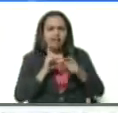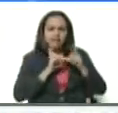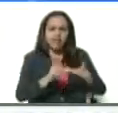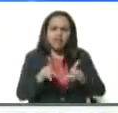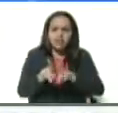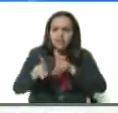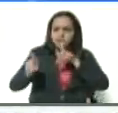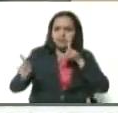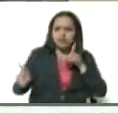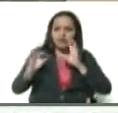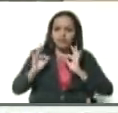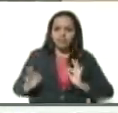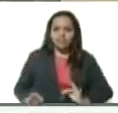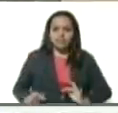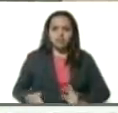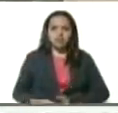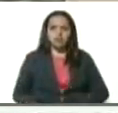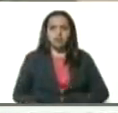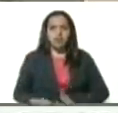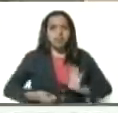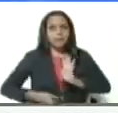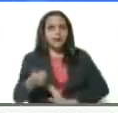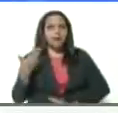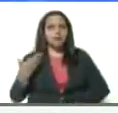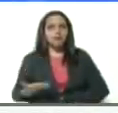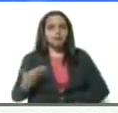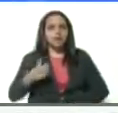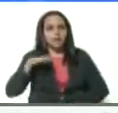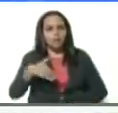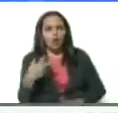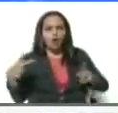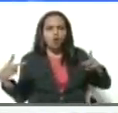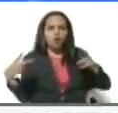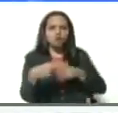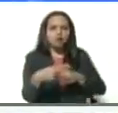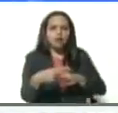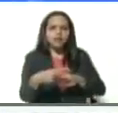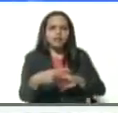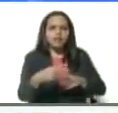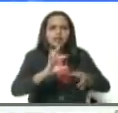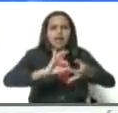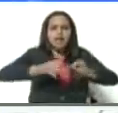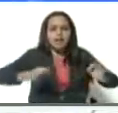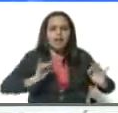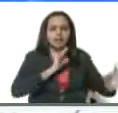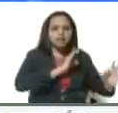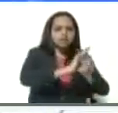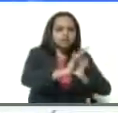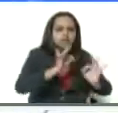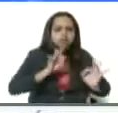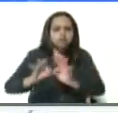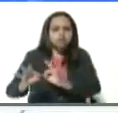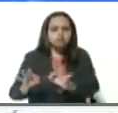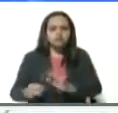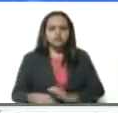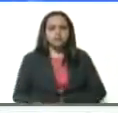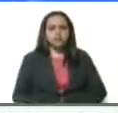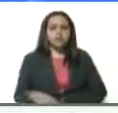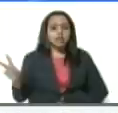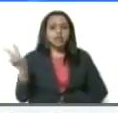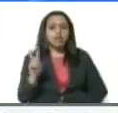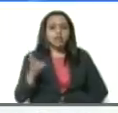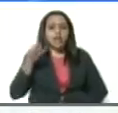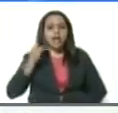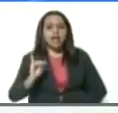distanciamiento físico, es lo más eficiente para poder cortar con las cadenas de transmisión y que Venezuela